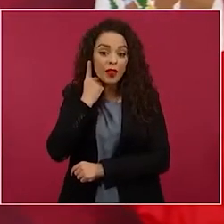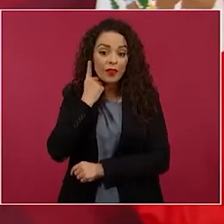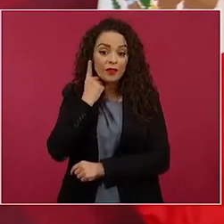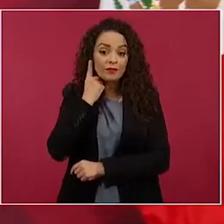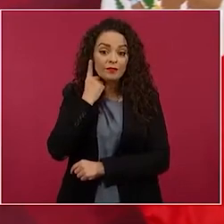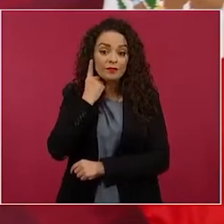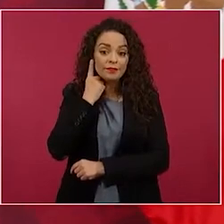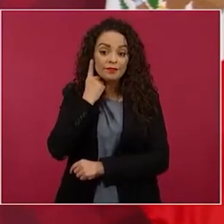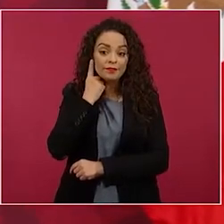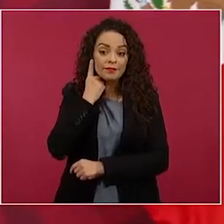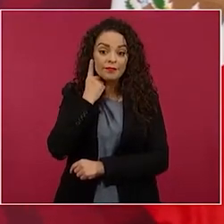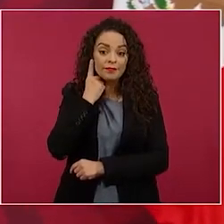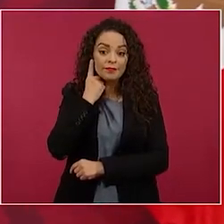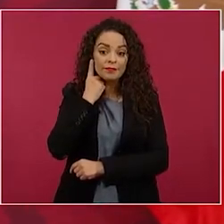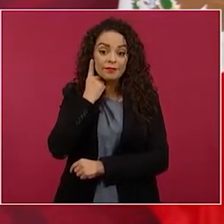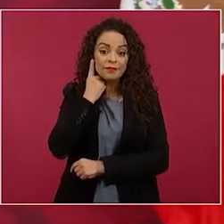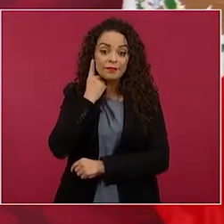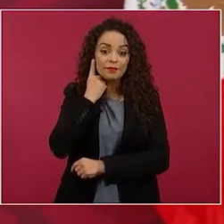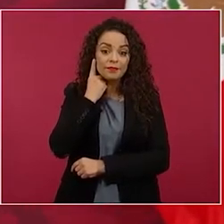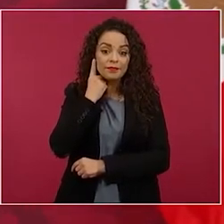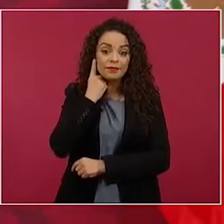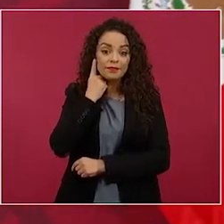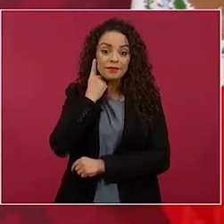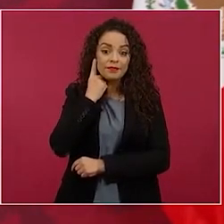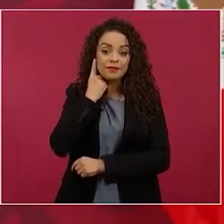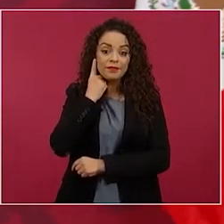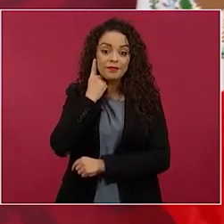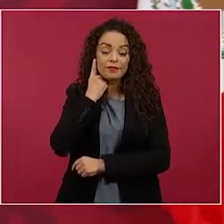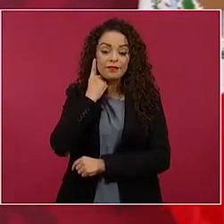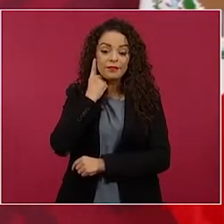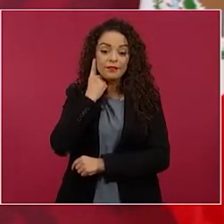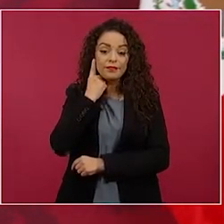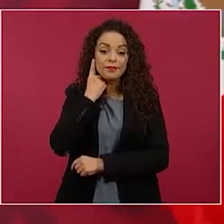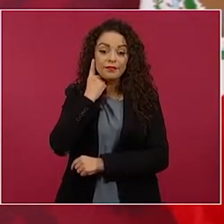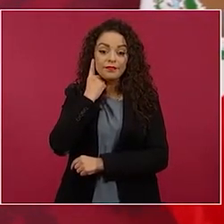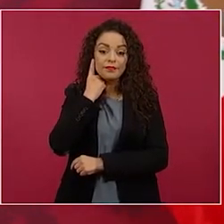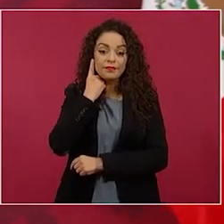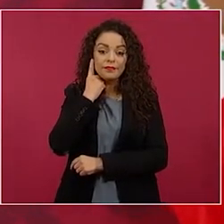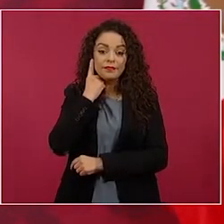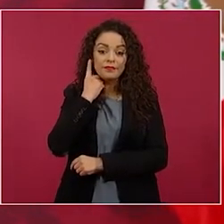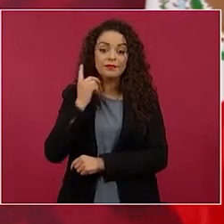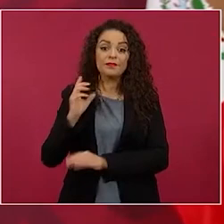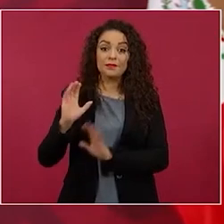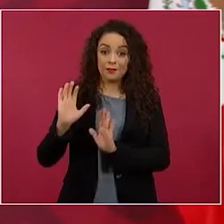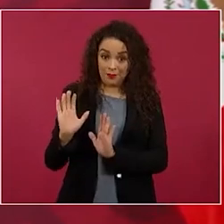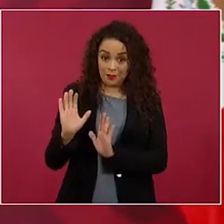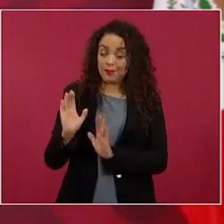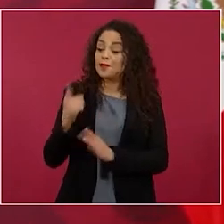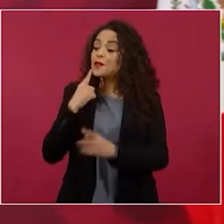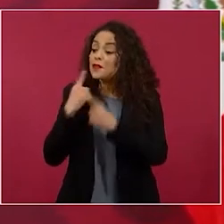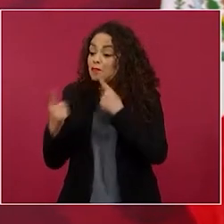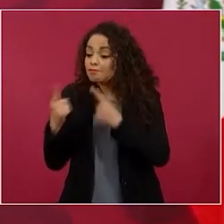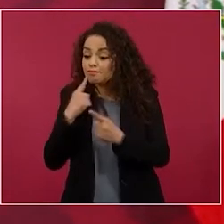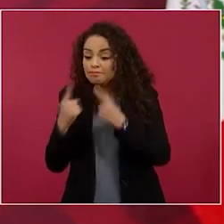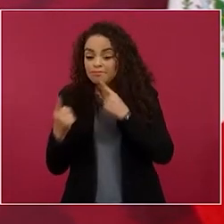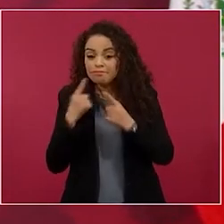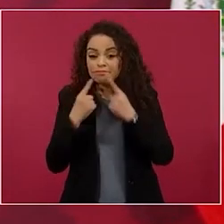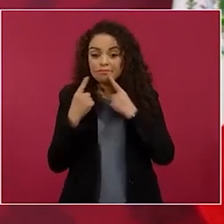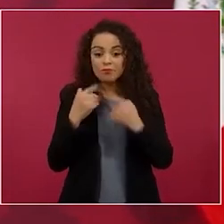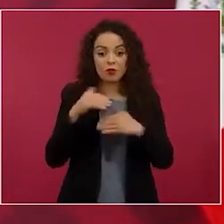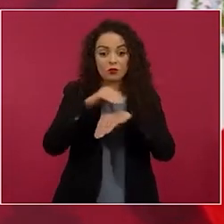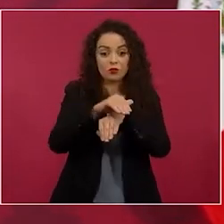dice que le bajamos y cuando estábamos deliberando sobre el